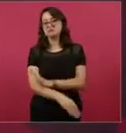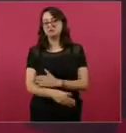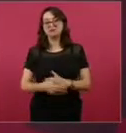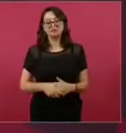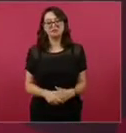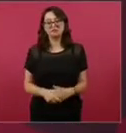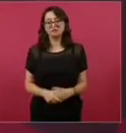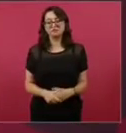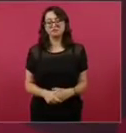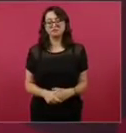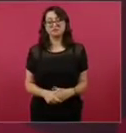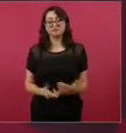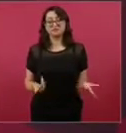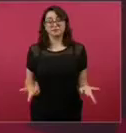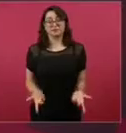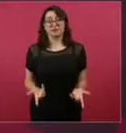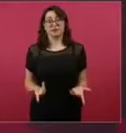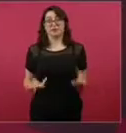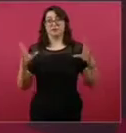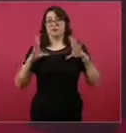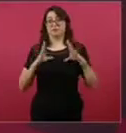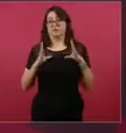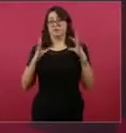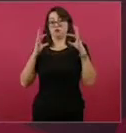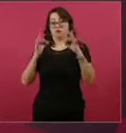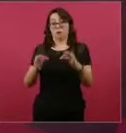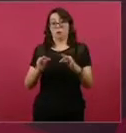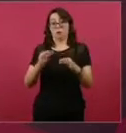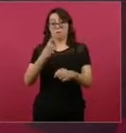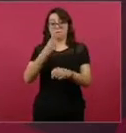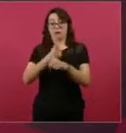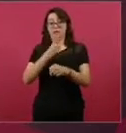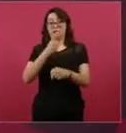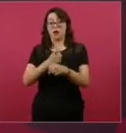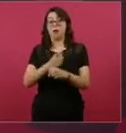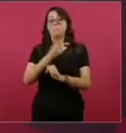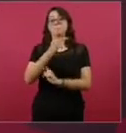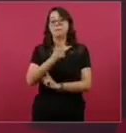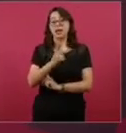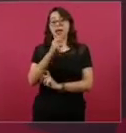Se llamó Partido Nacional Revolucionario, PNR.